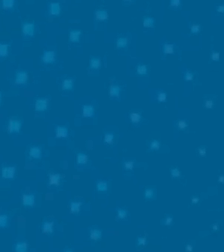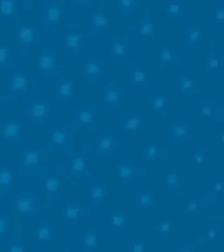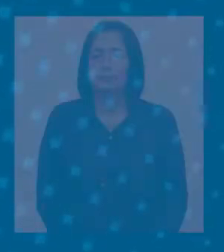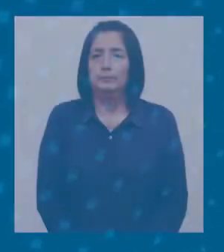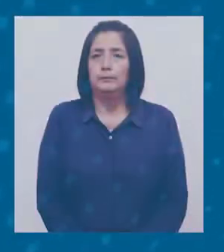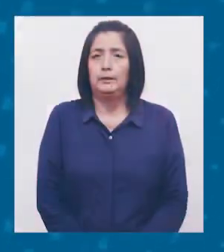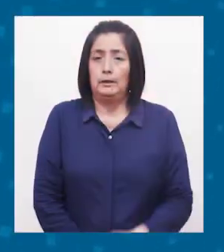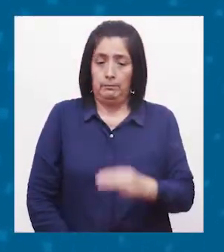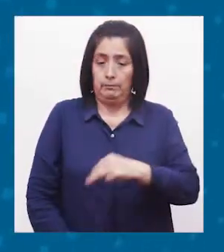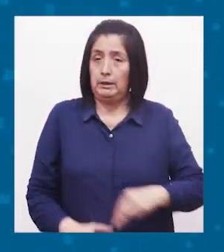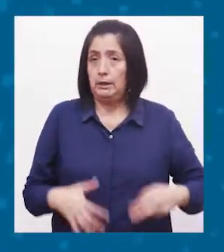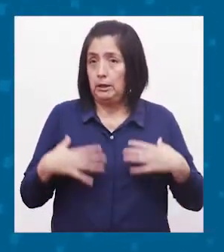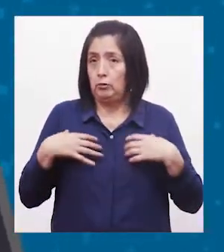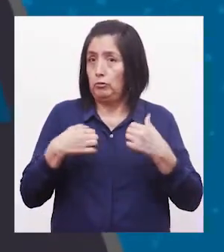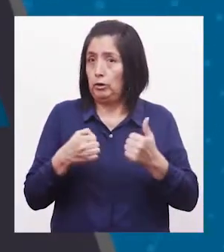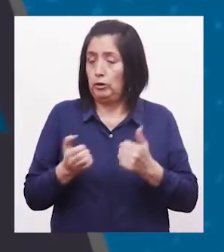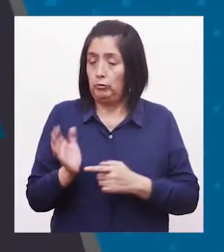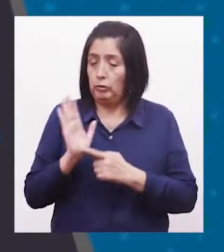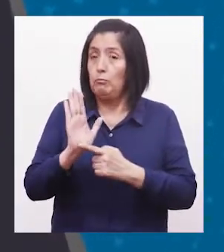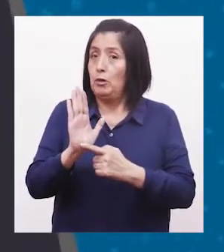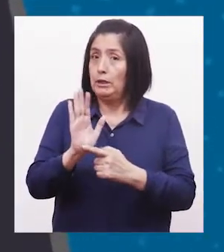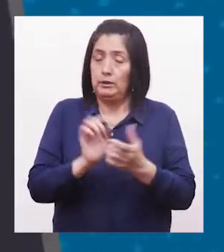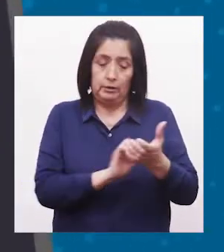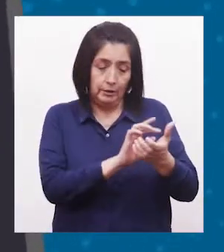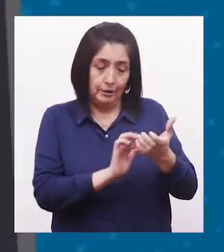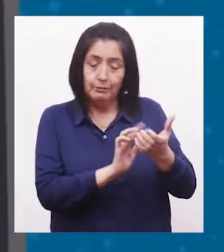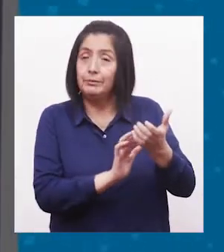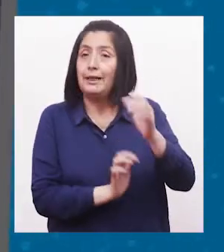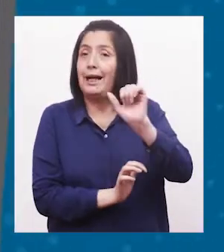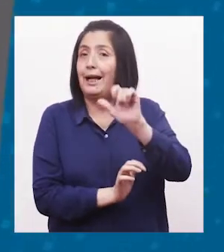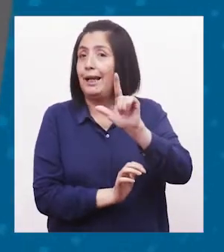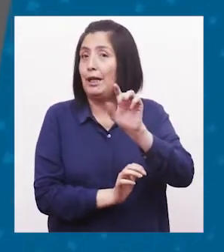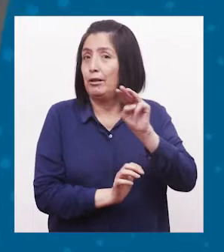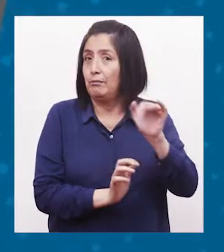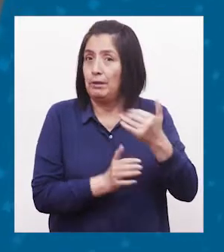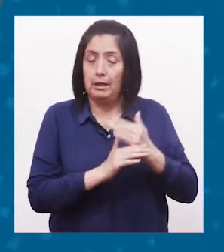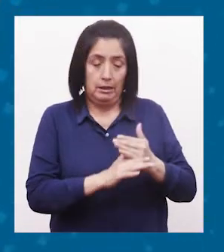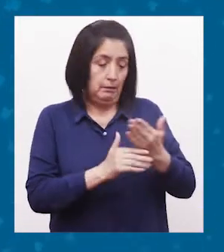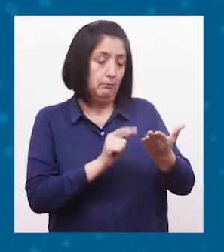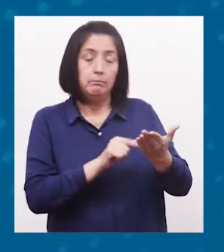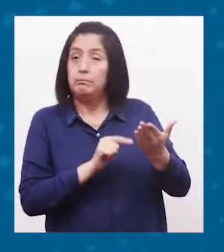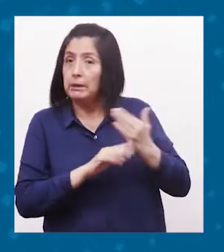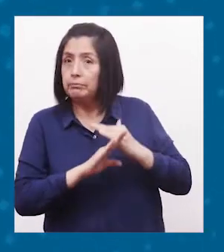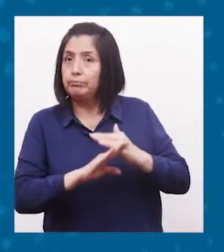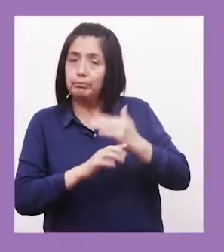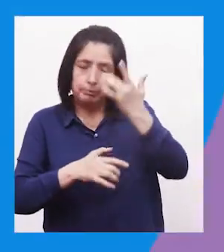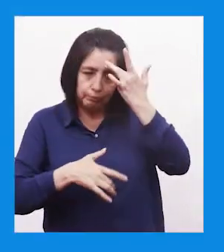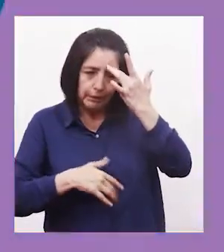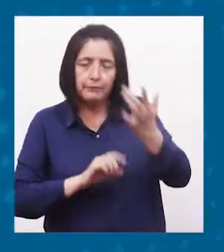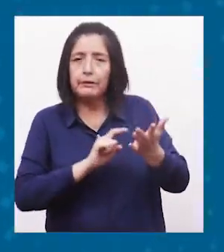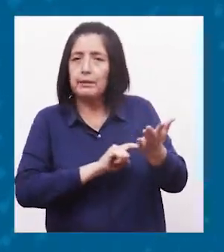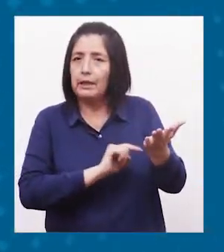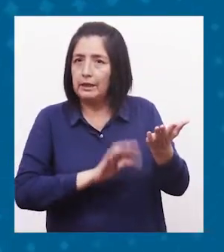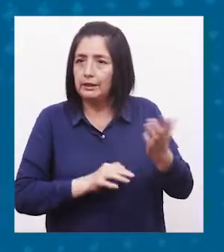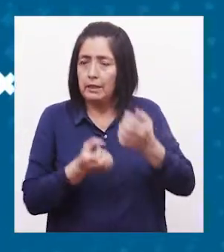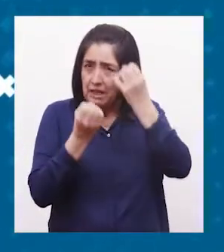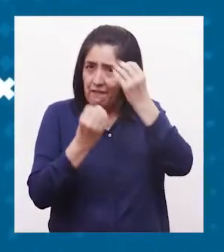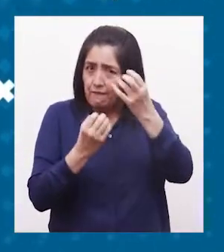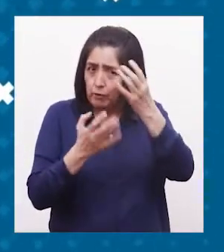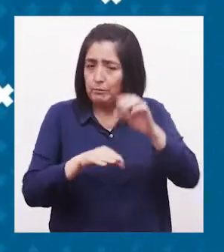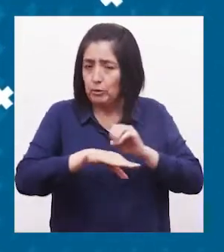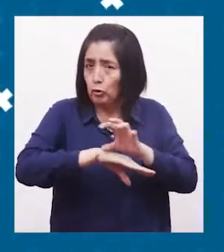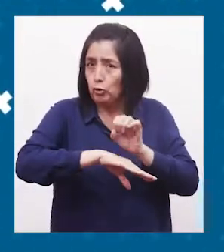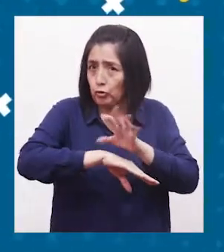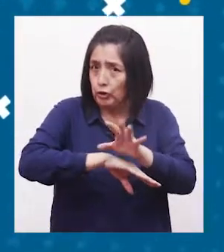El Ministerio de Salud te presenta ALMA El aplicativo de lucha y movilización contra la anemia Que brinda información y